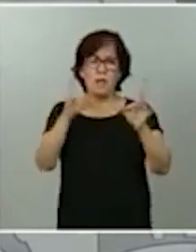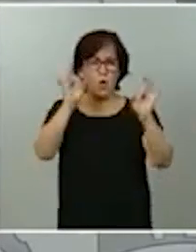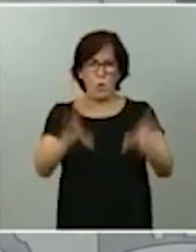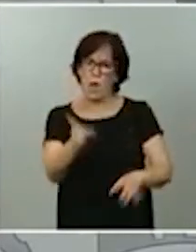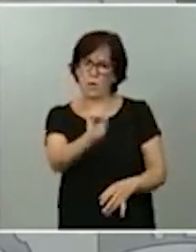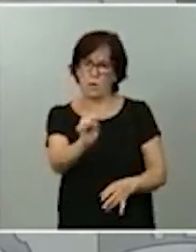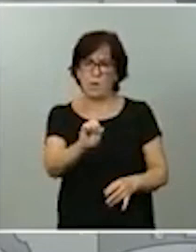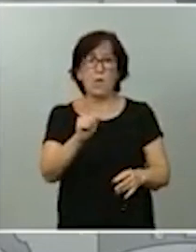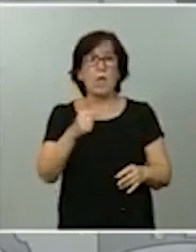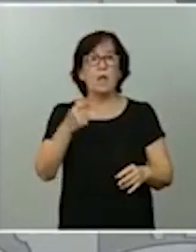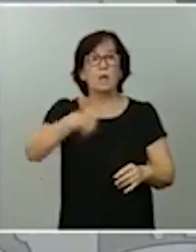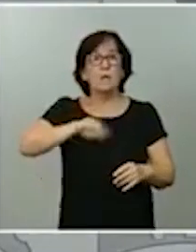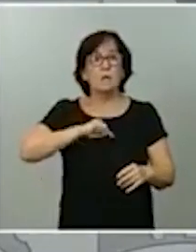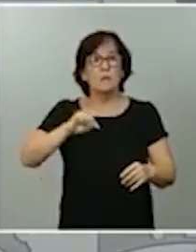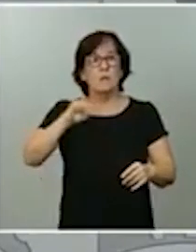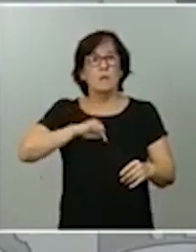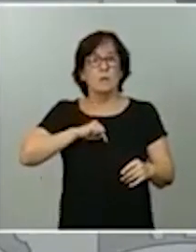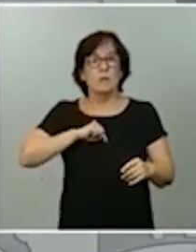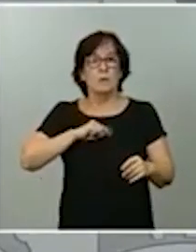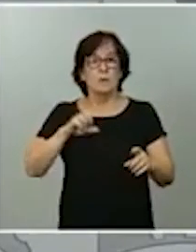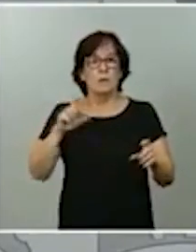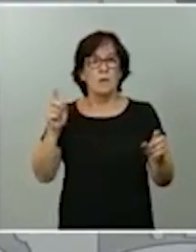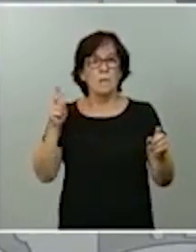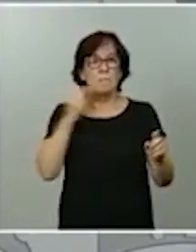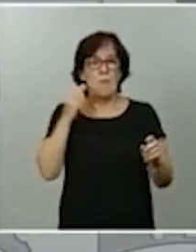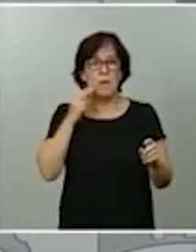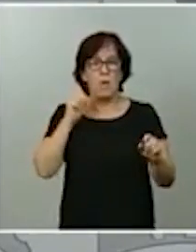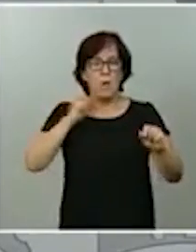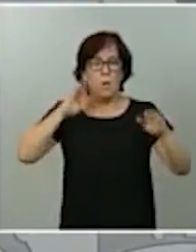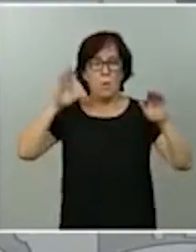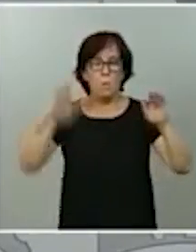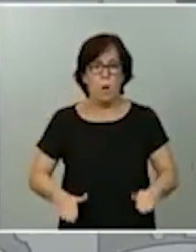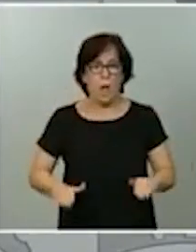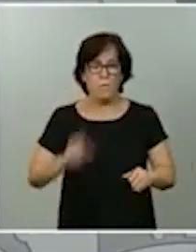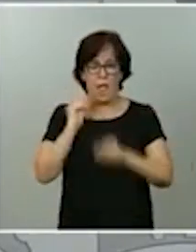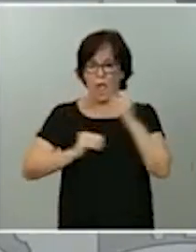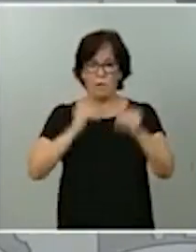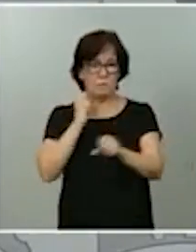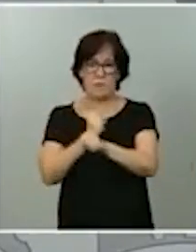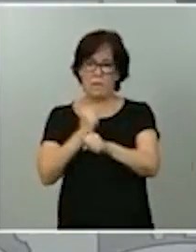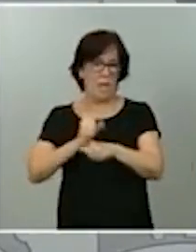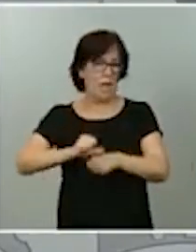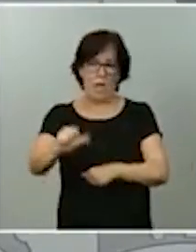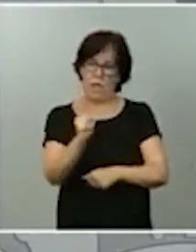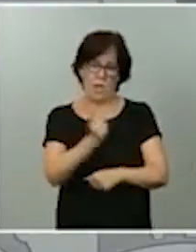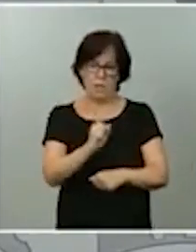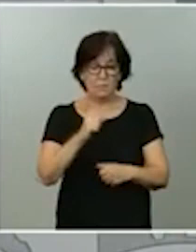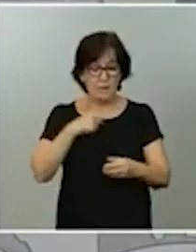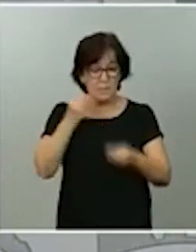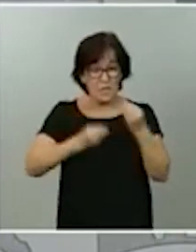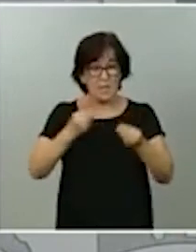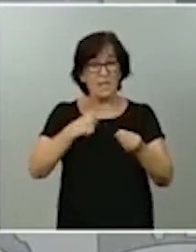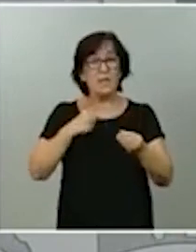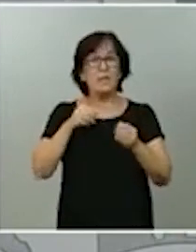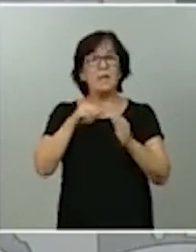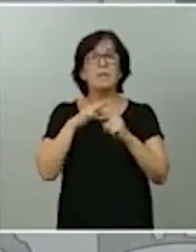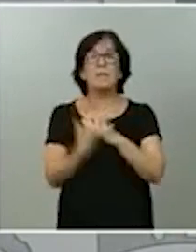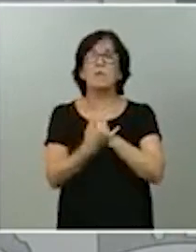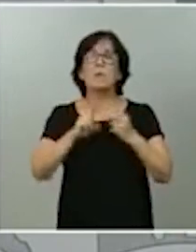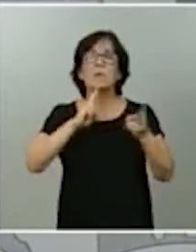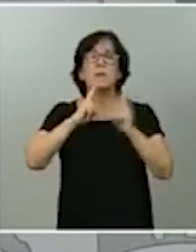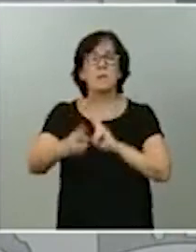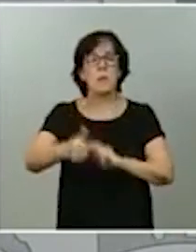miedo que nos paralice y que nos impida actuar. Para ser exactos, lo que requiere la situación es una respuesta más